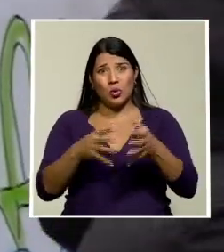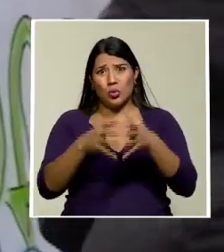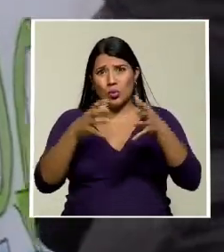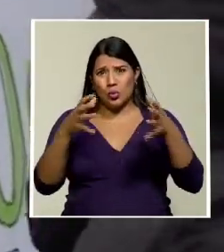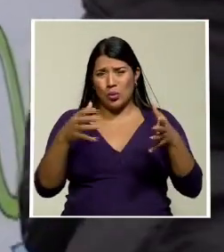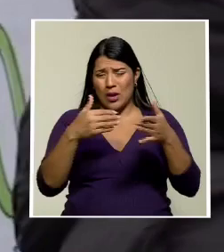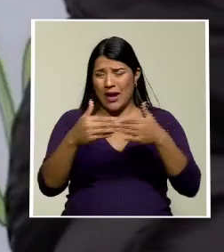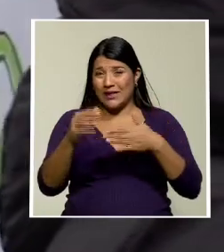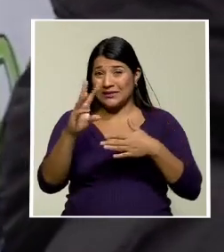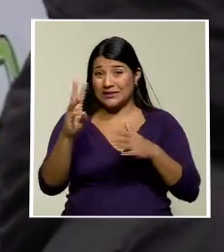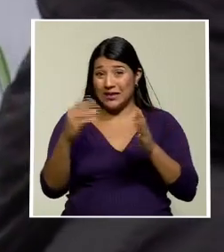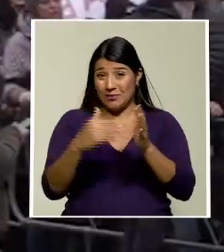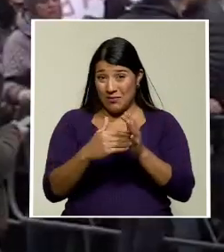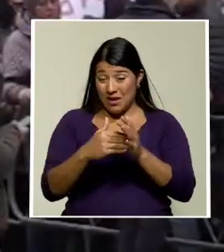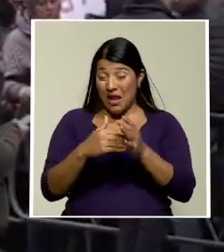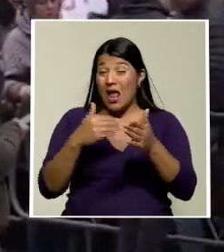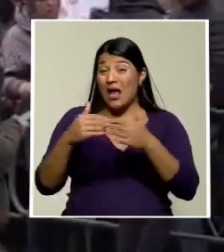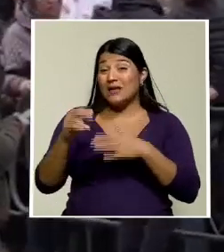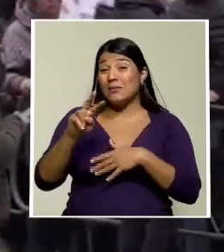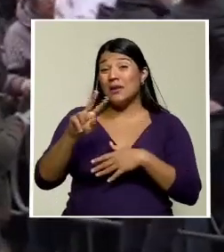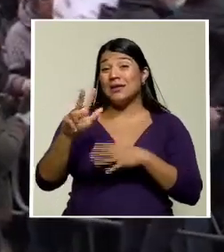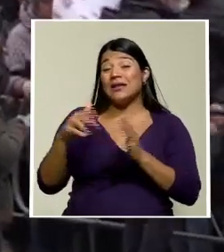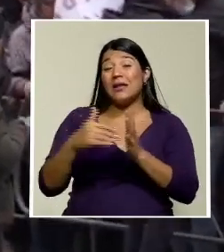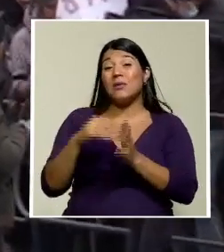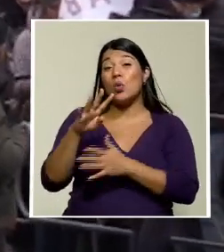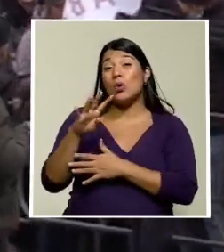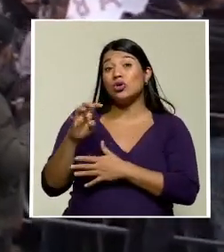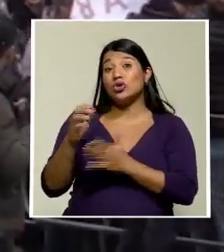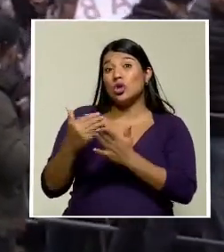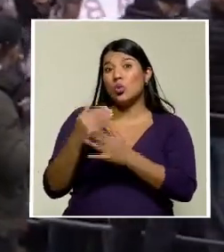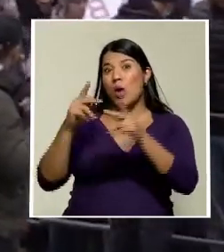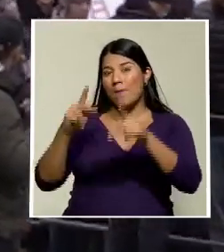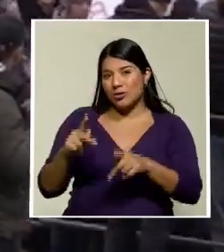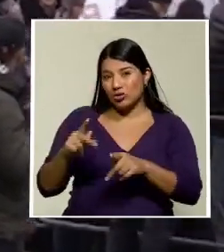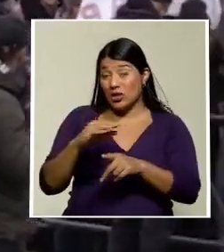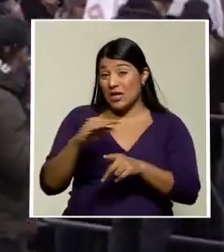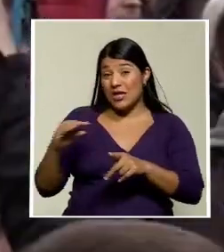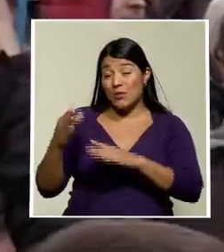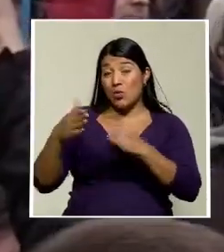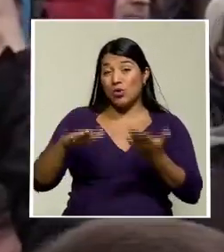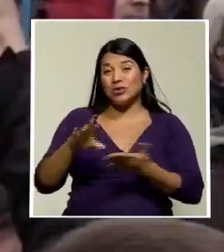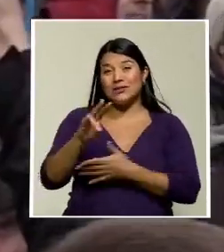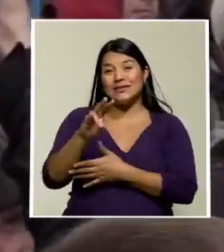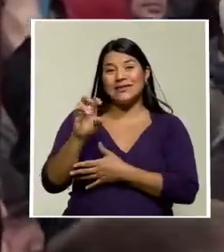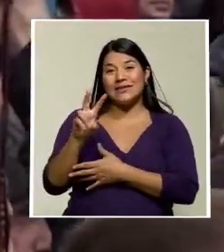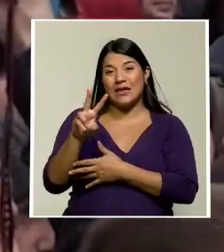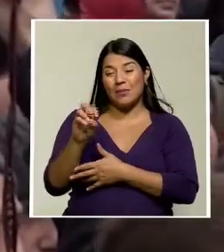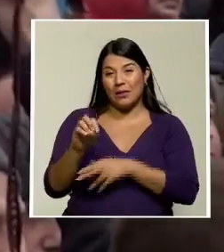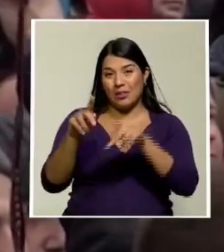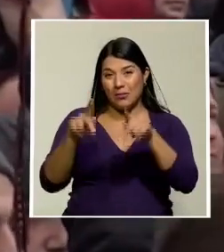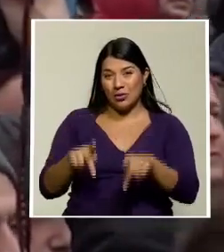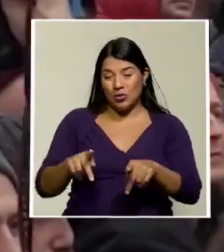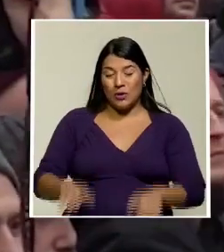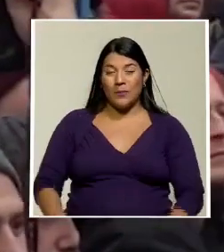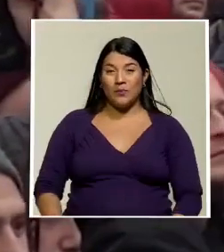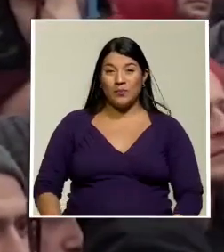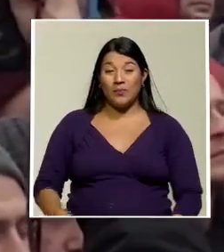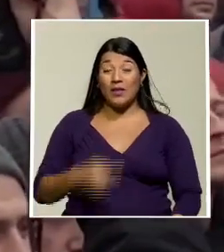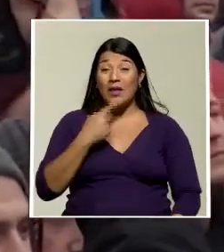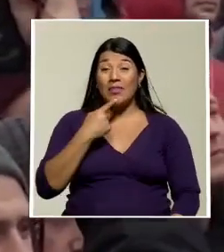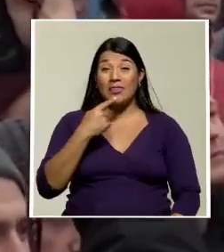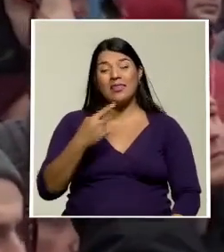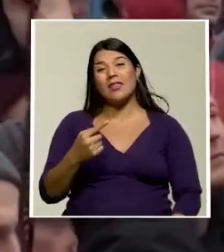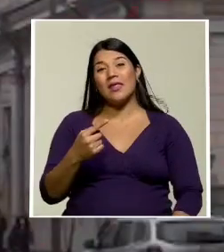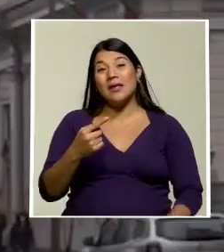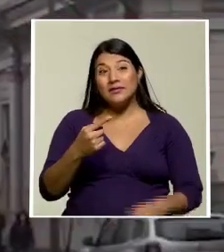.000 se han sumado casi 23.400 nuevos casos y han muerto 720 personas según la base de datos